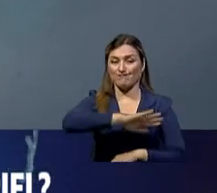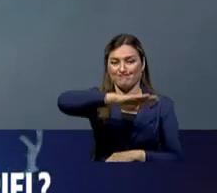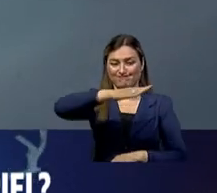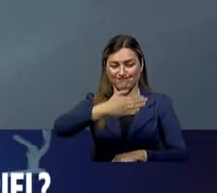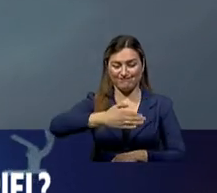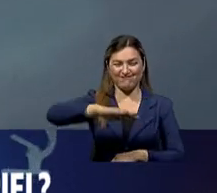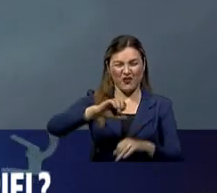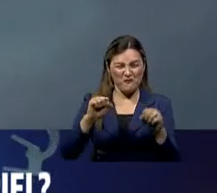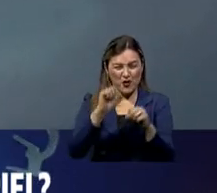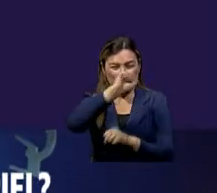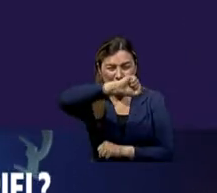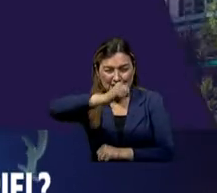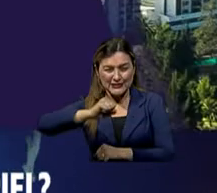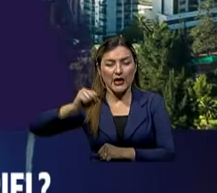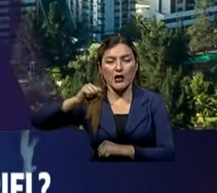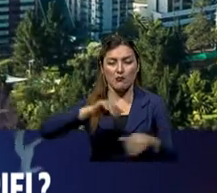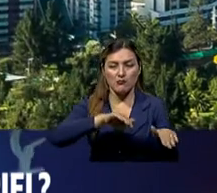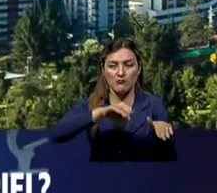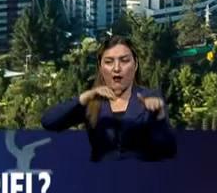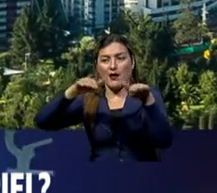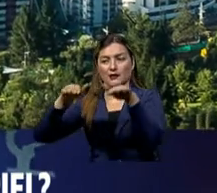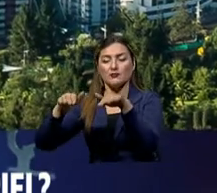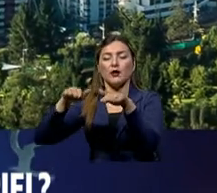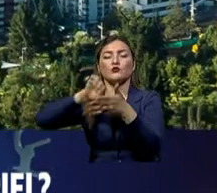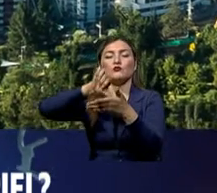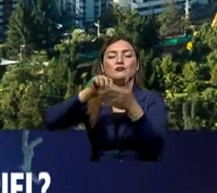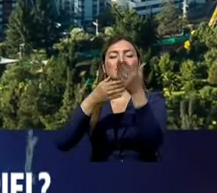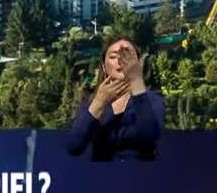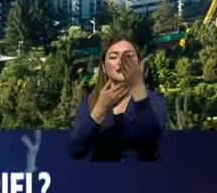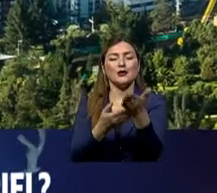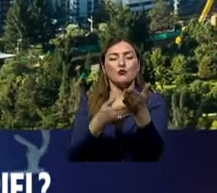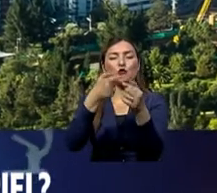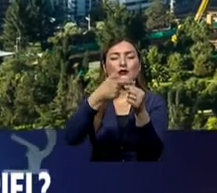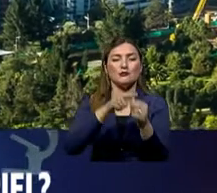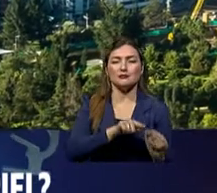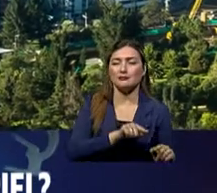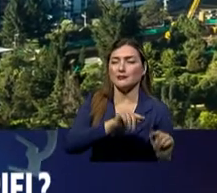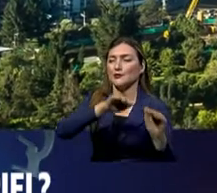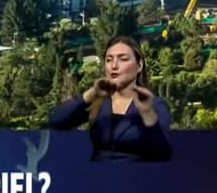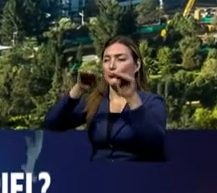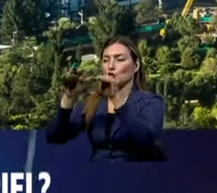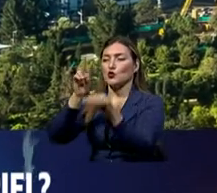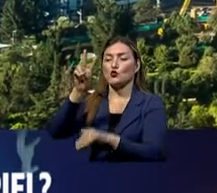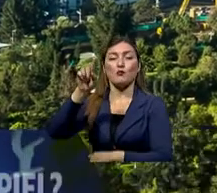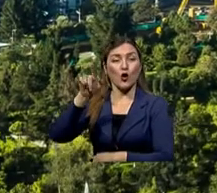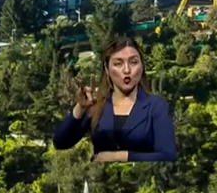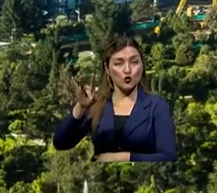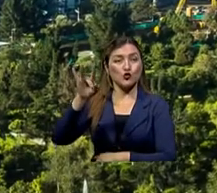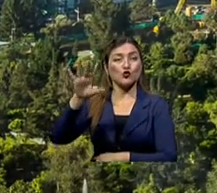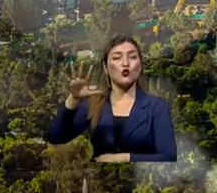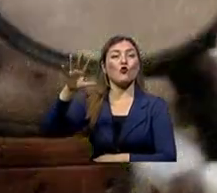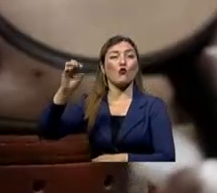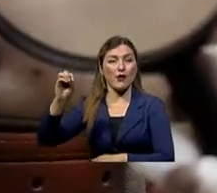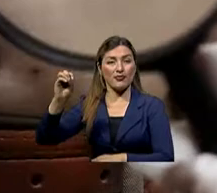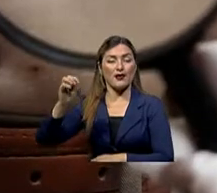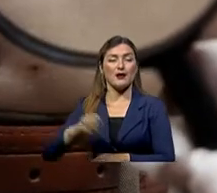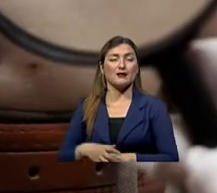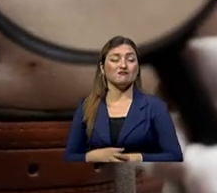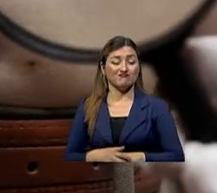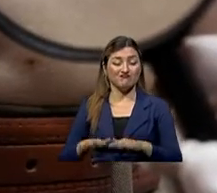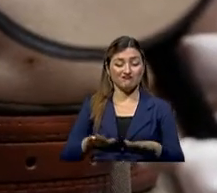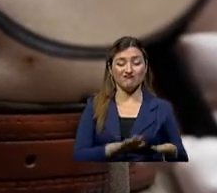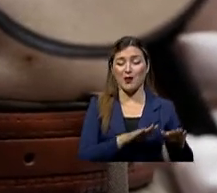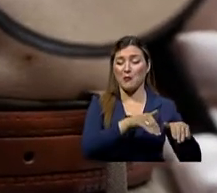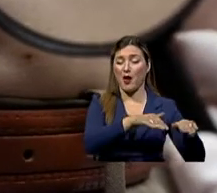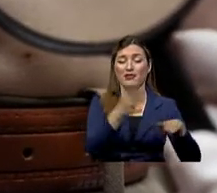un terreno con altitud. Hay algunas ciudades como Quito que se encuentran a 2.850 metros sobre el nivel del mar. En 2019,